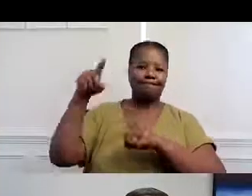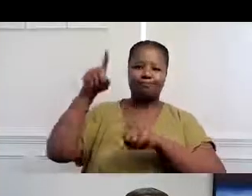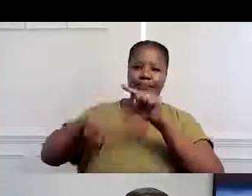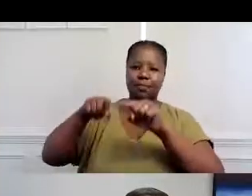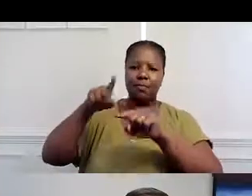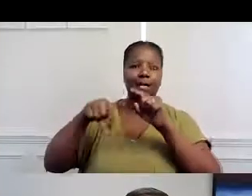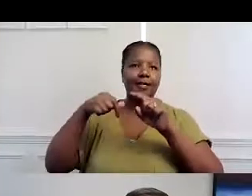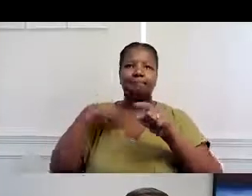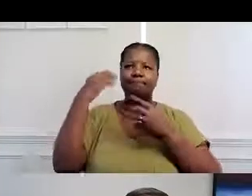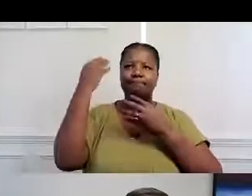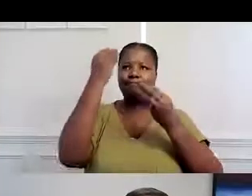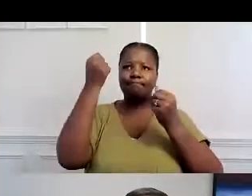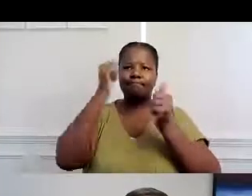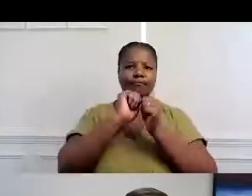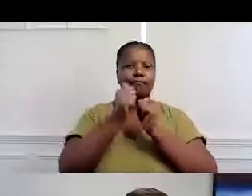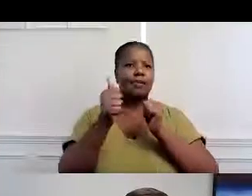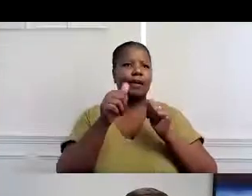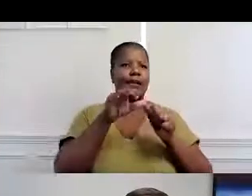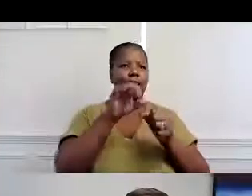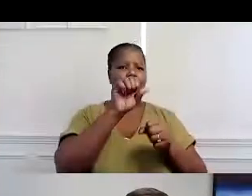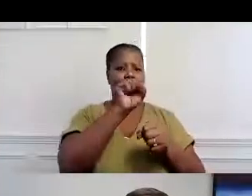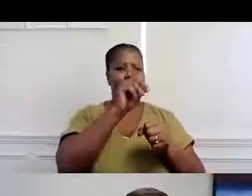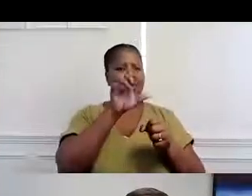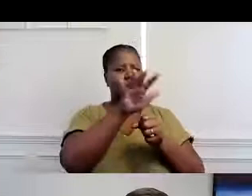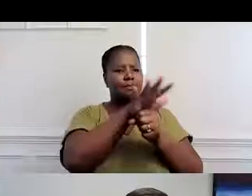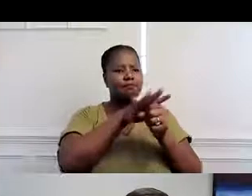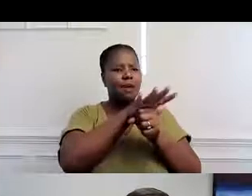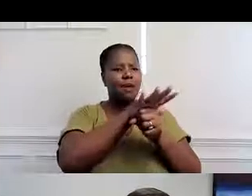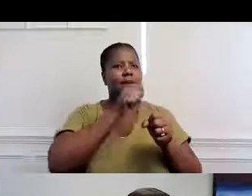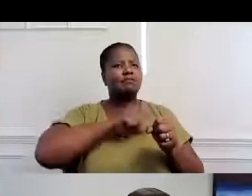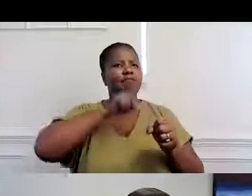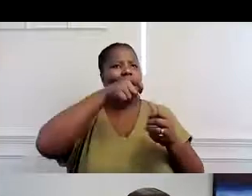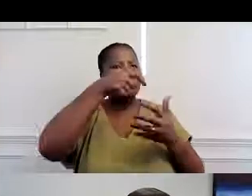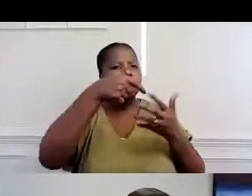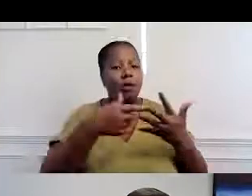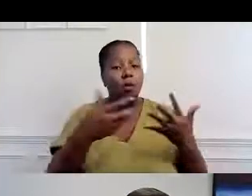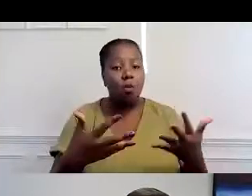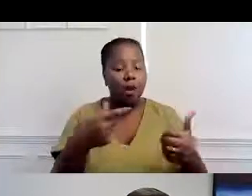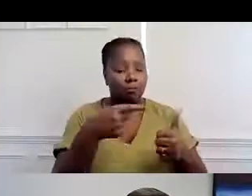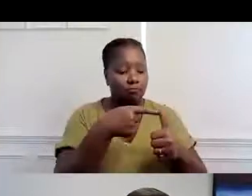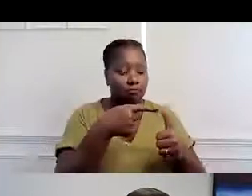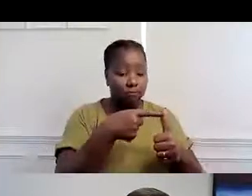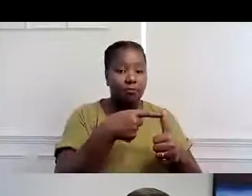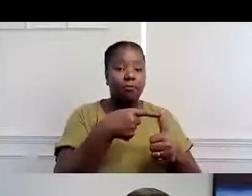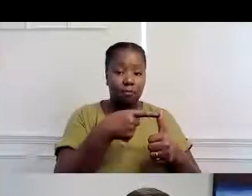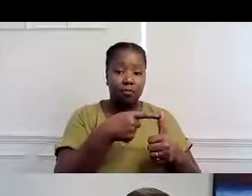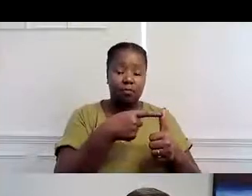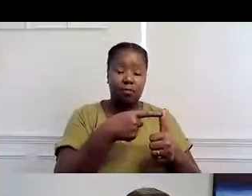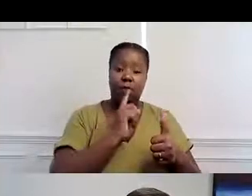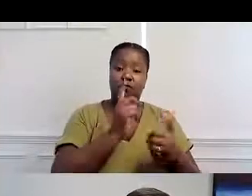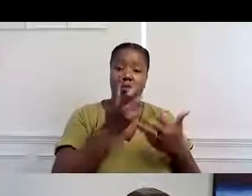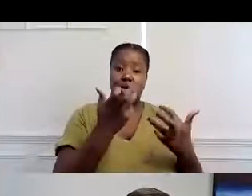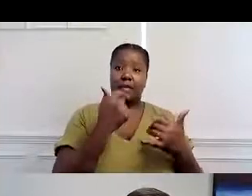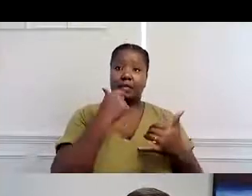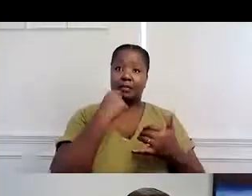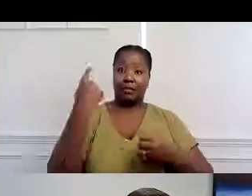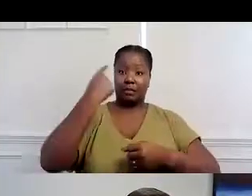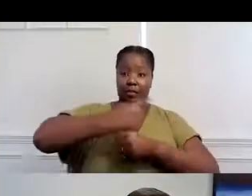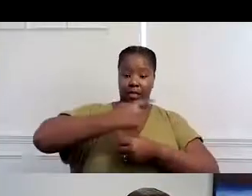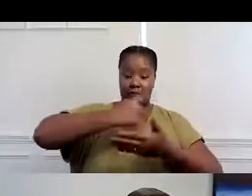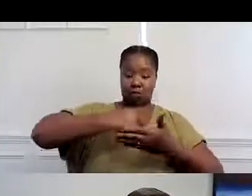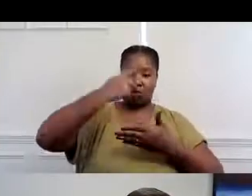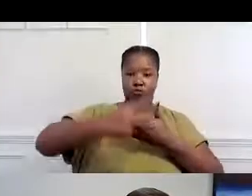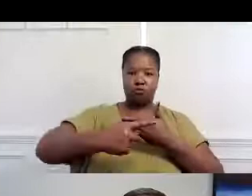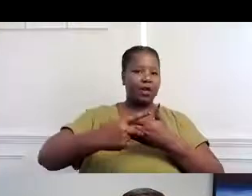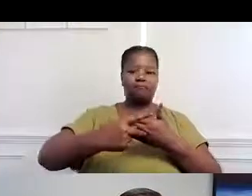o sacar afuera. Así que yo he estado buscando qué hacer aquí en el área de San Diego. Yo estoy buscando, no necesariamente un